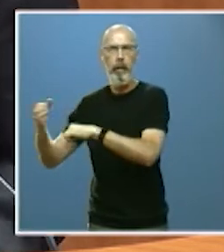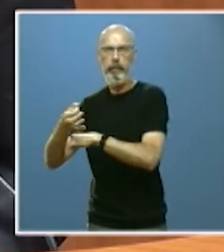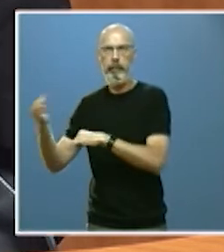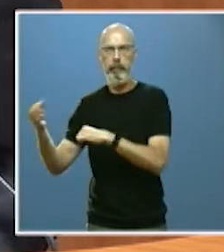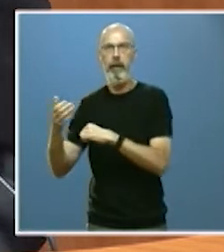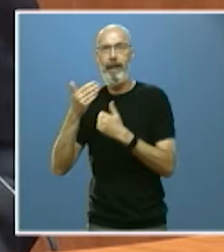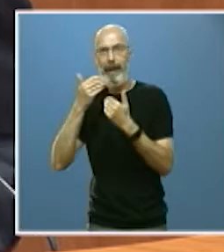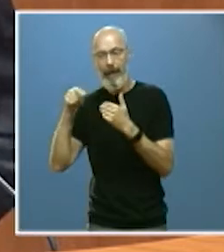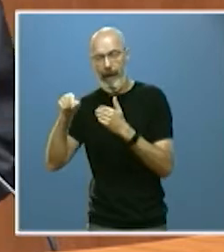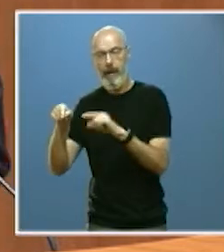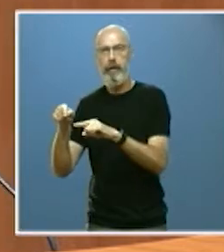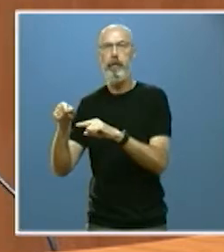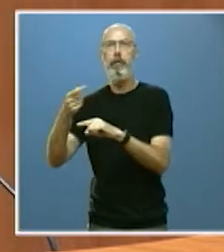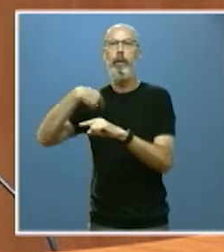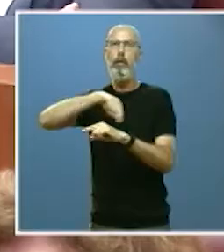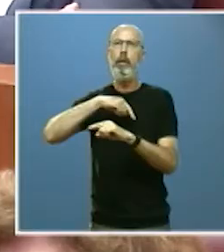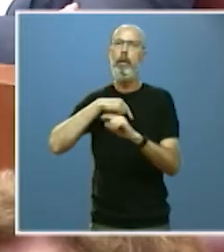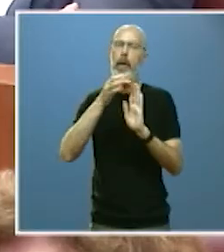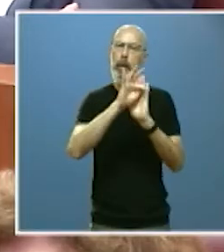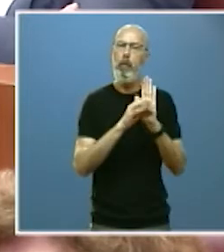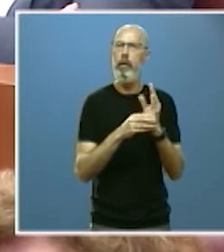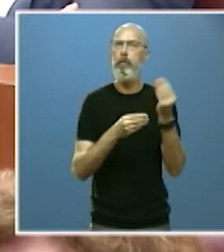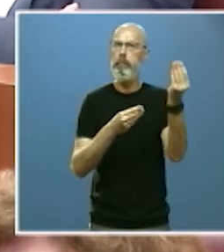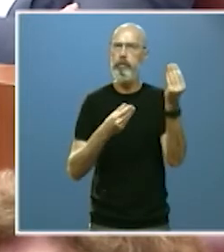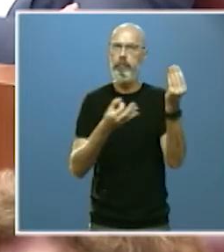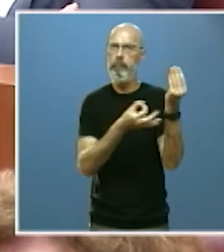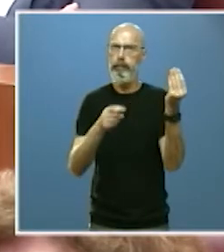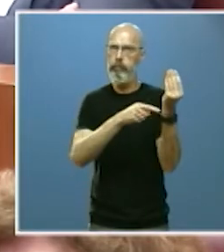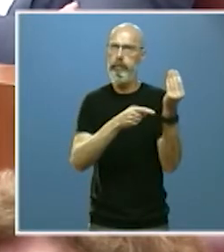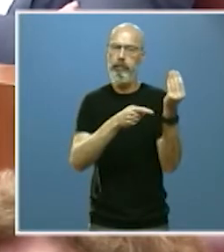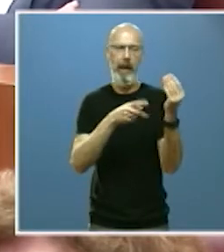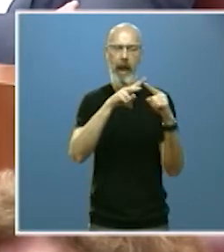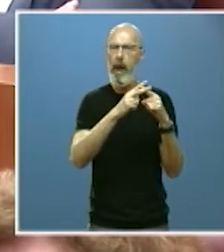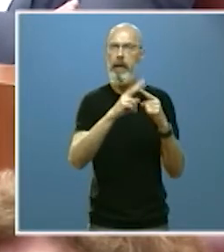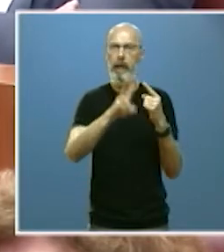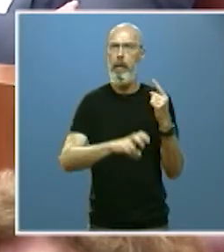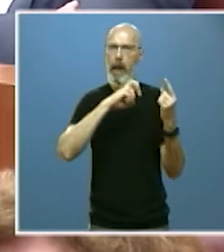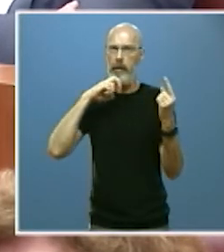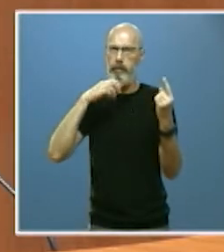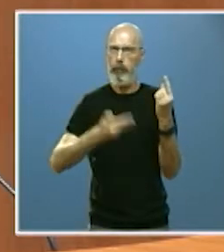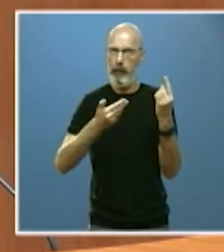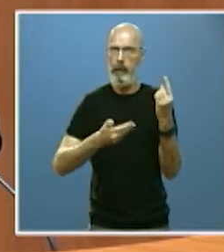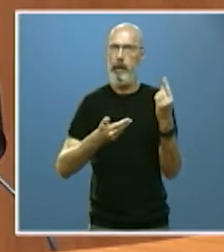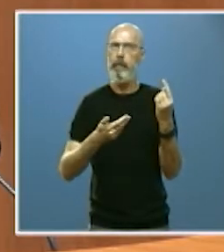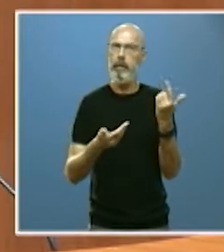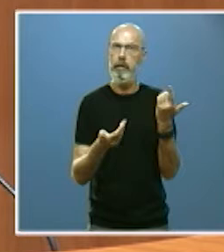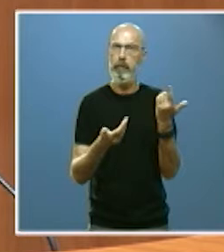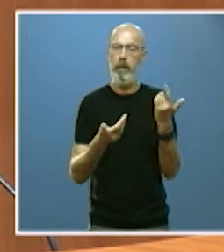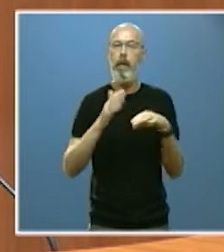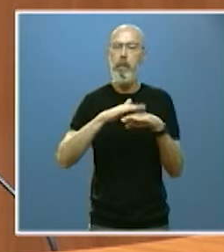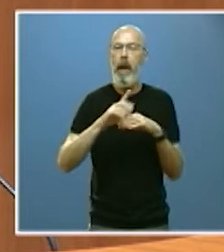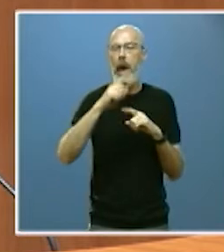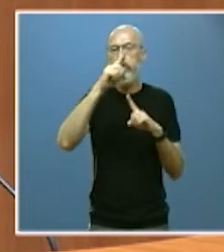ejercicios de ese fundamental instrumento, algo que esperamos conseguir también para 2019,